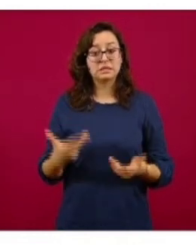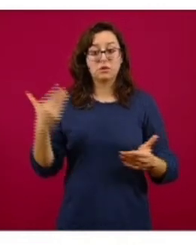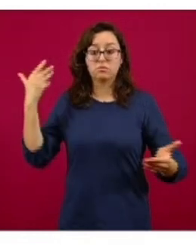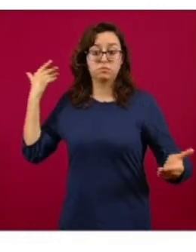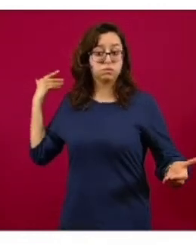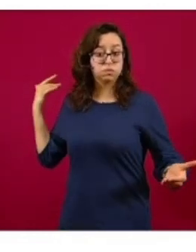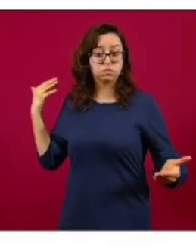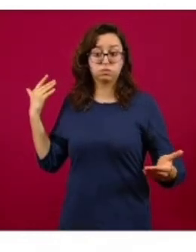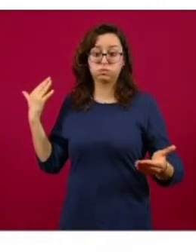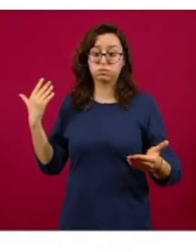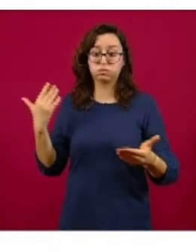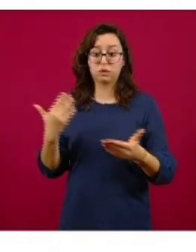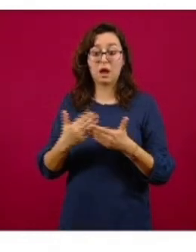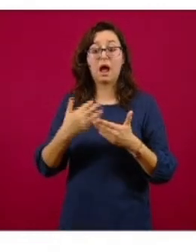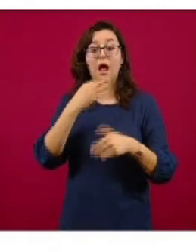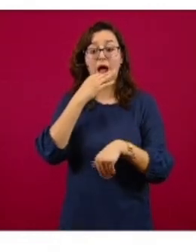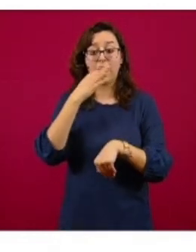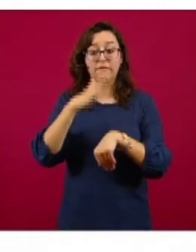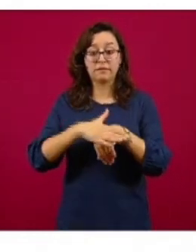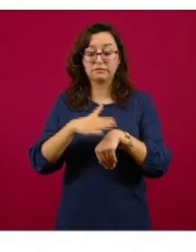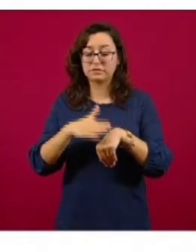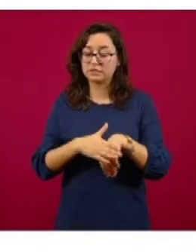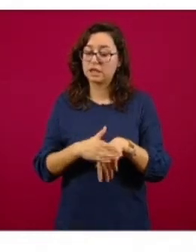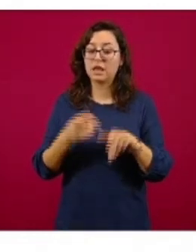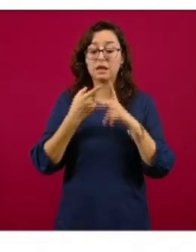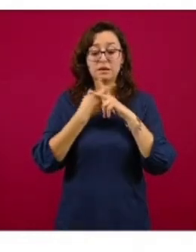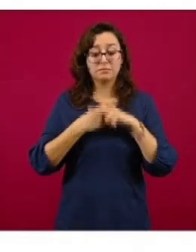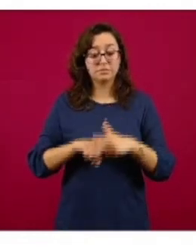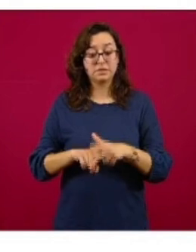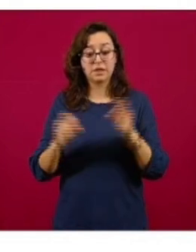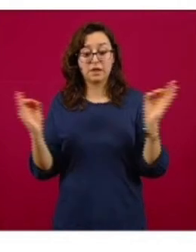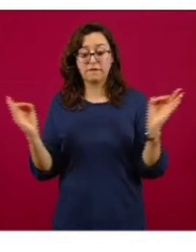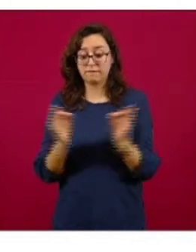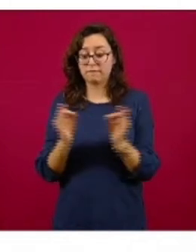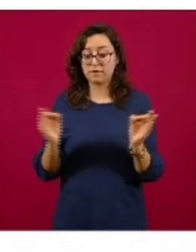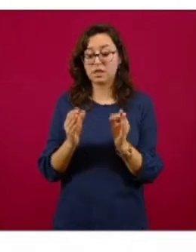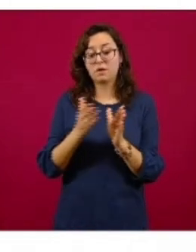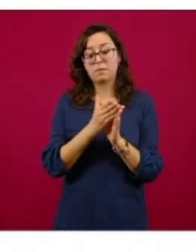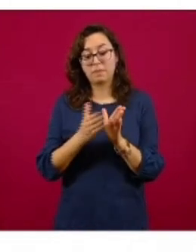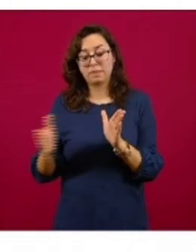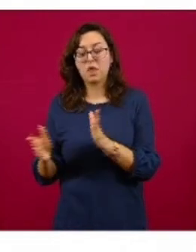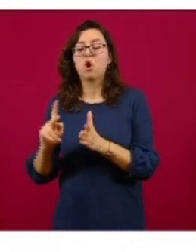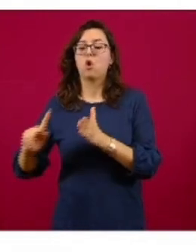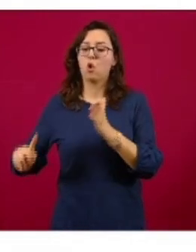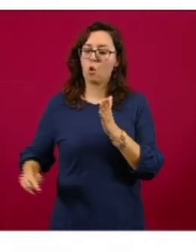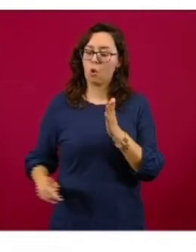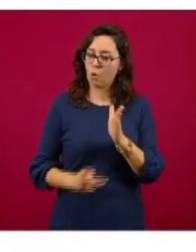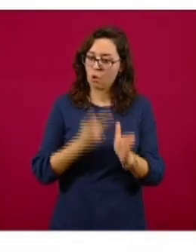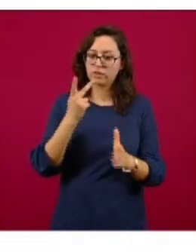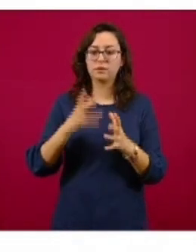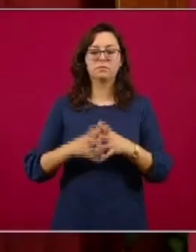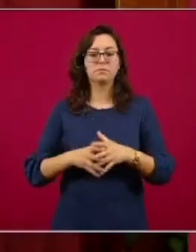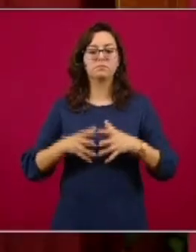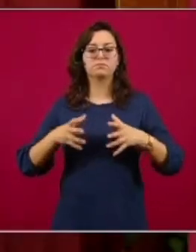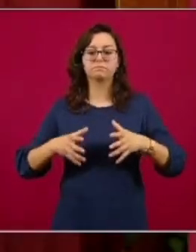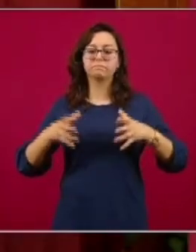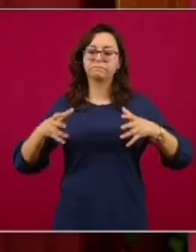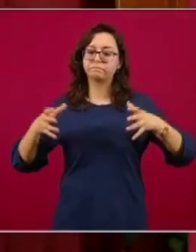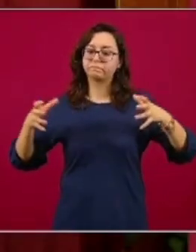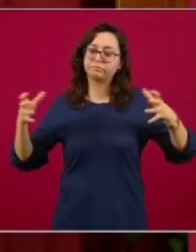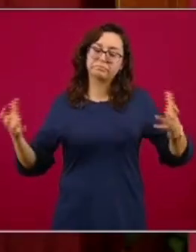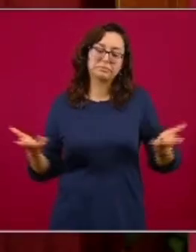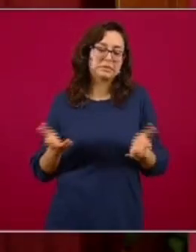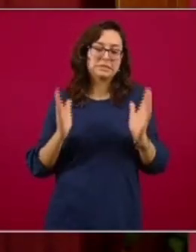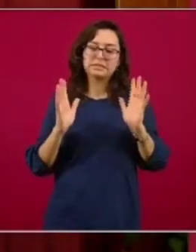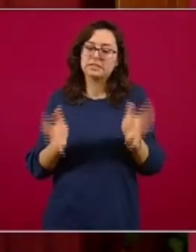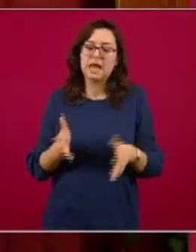meses se comunicó que para efectos de la temporada invernal estaríamos observando un repunte, un incremento en los casos